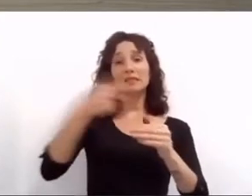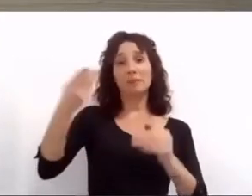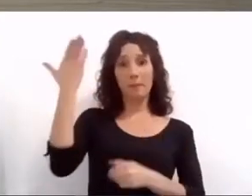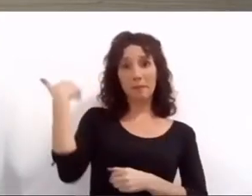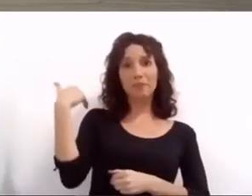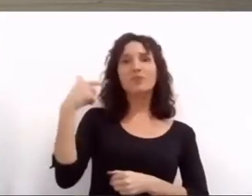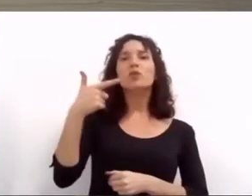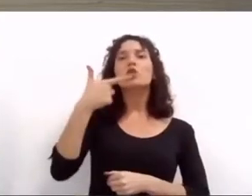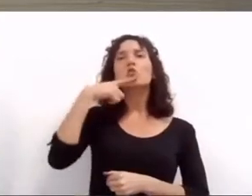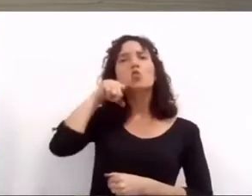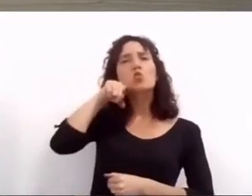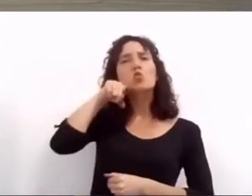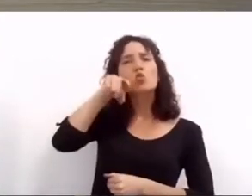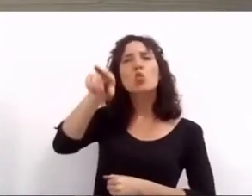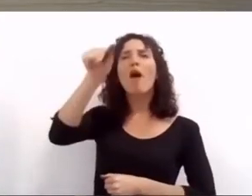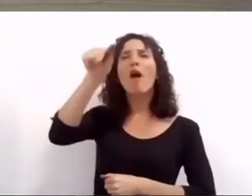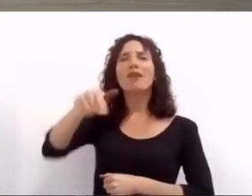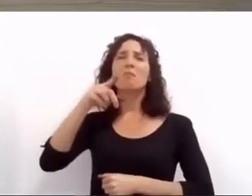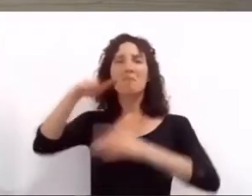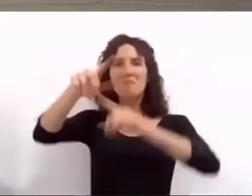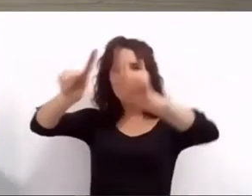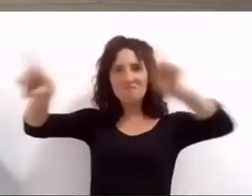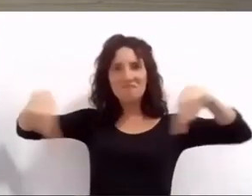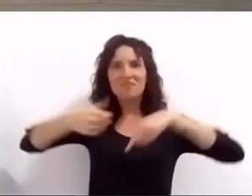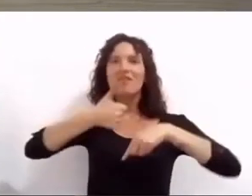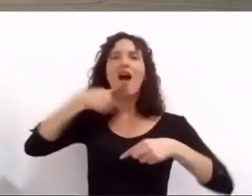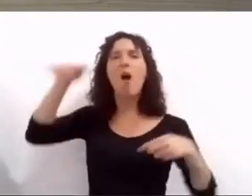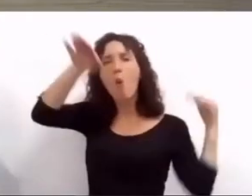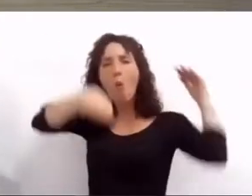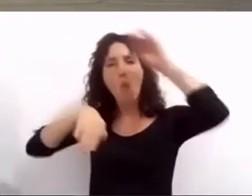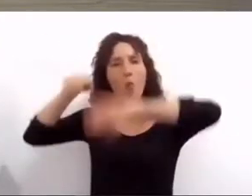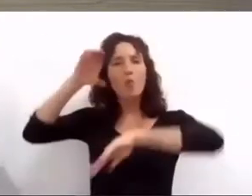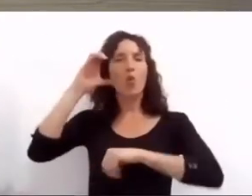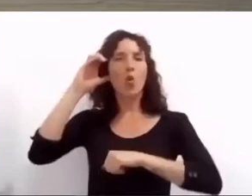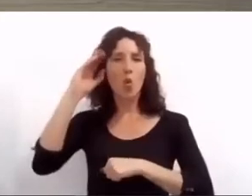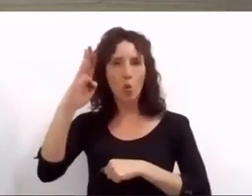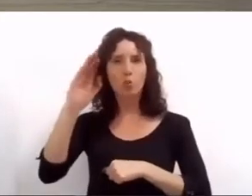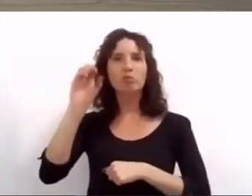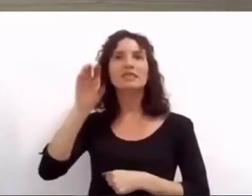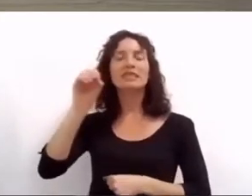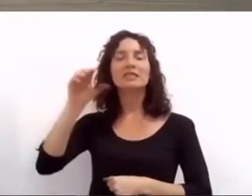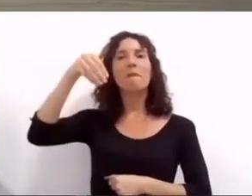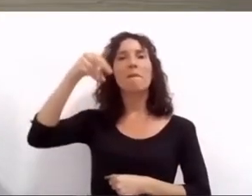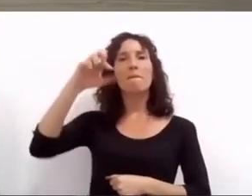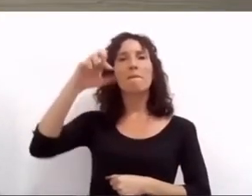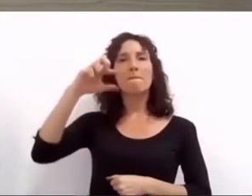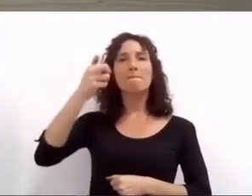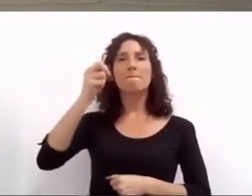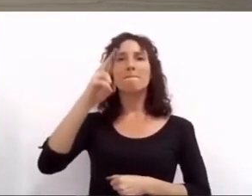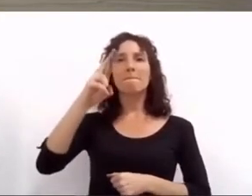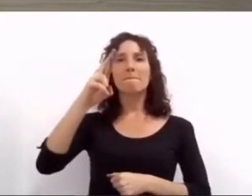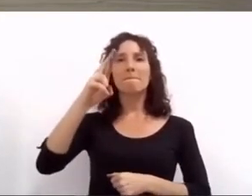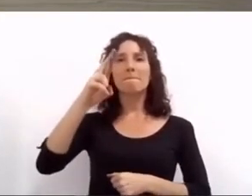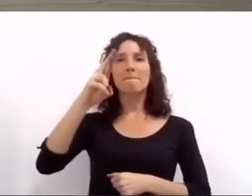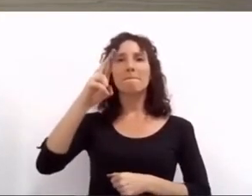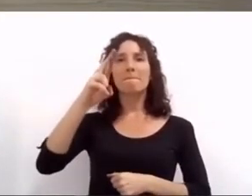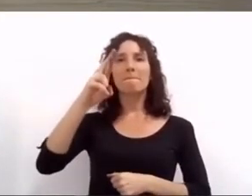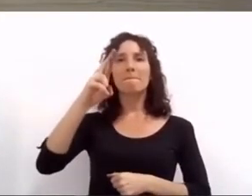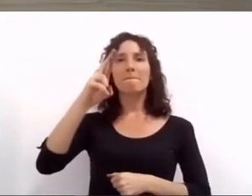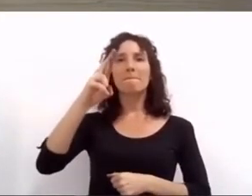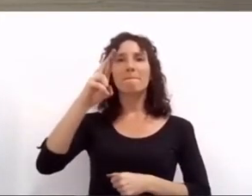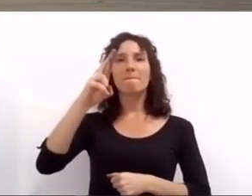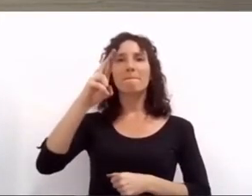tantas colonias de verano para chicos y chicas que este año llevamos adelante de una manera cuidada respetando todos los protocolos